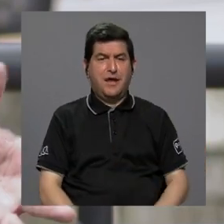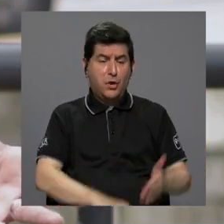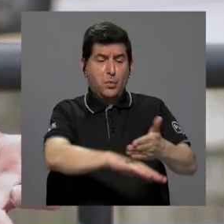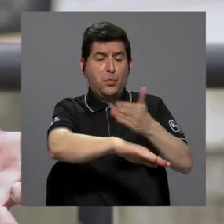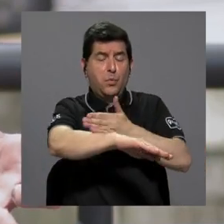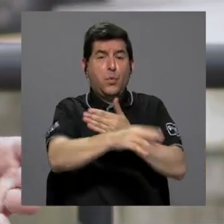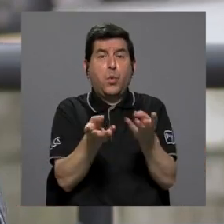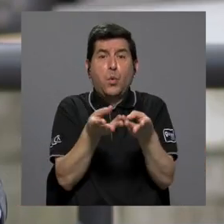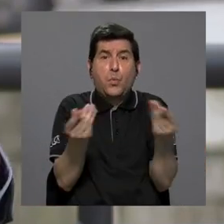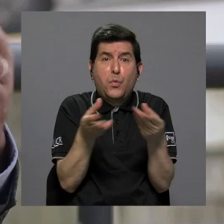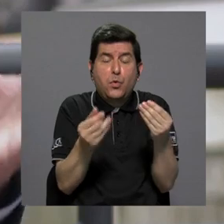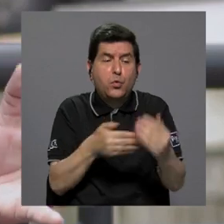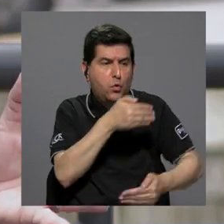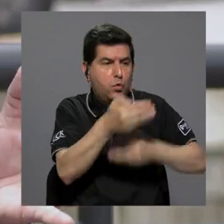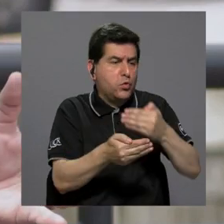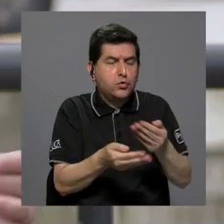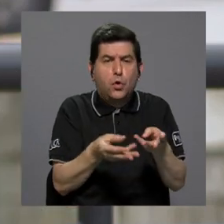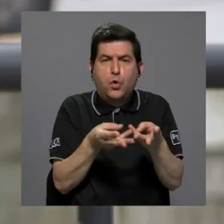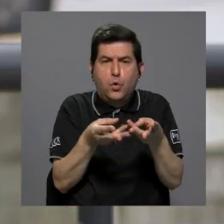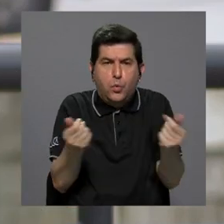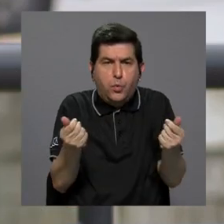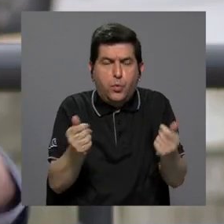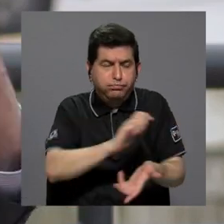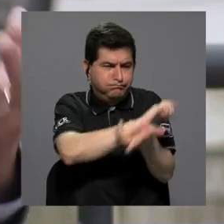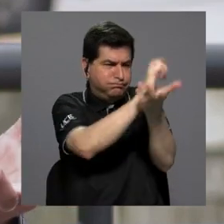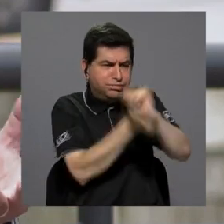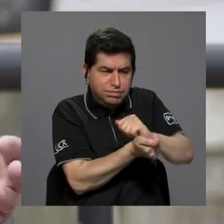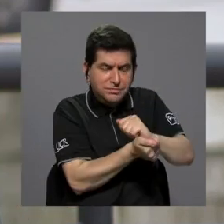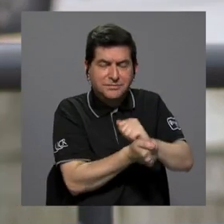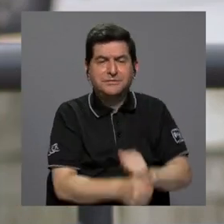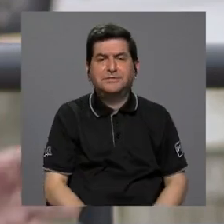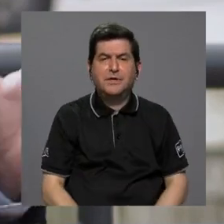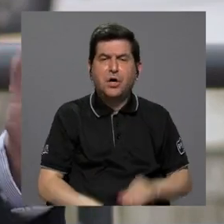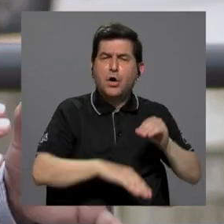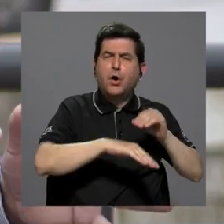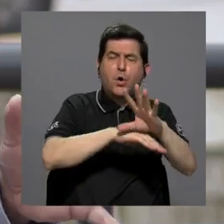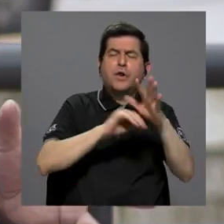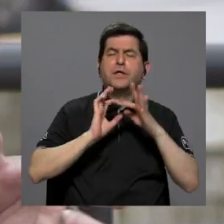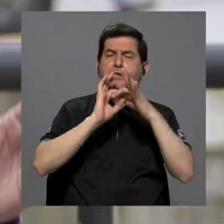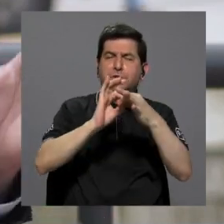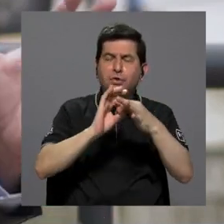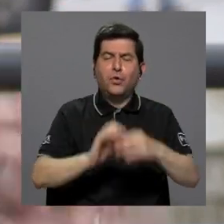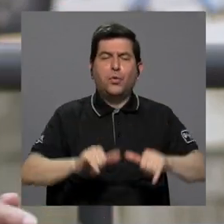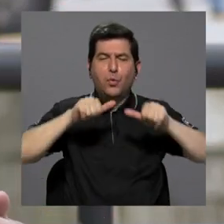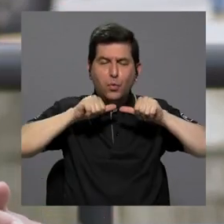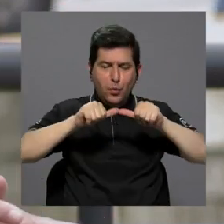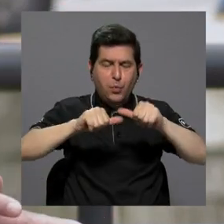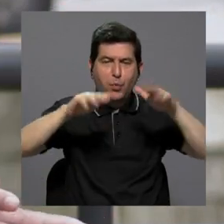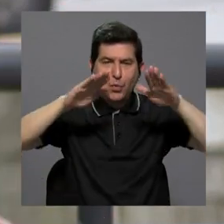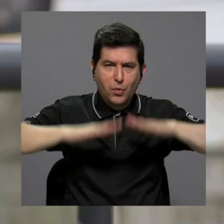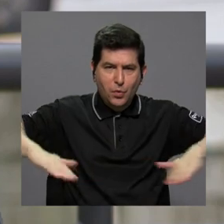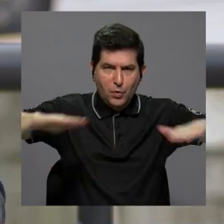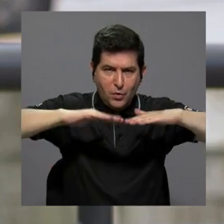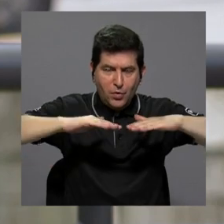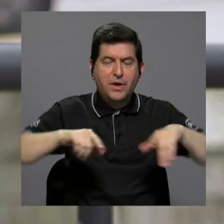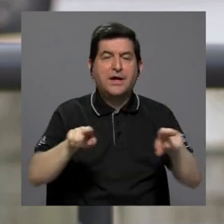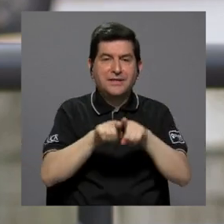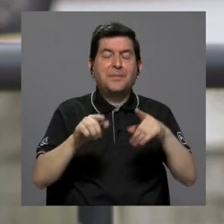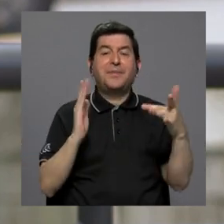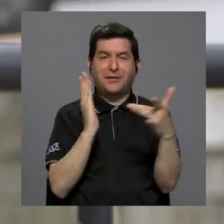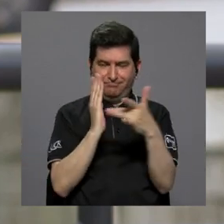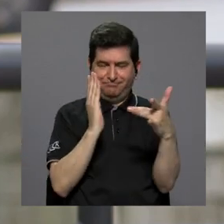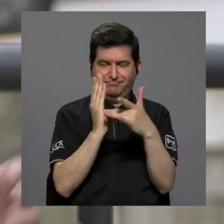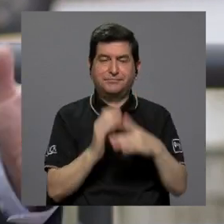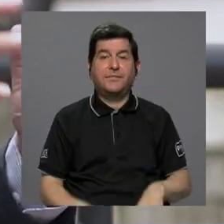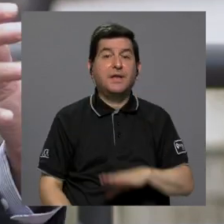escalar un producto o un proceso de producción, transformarlo, muy orientado de la mano de la sostenibilidad ambiental y también del tema